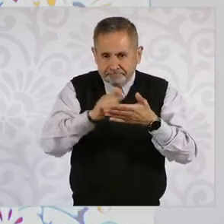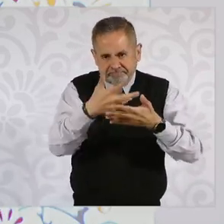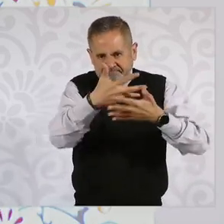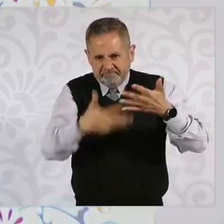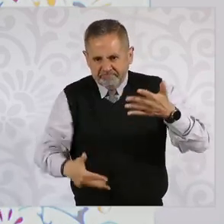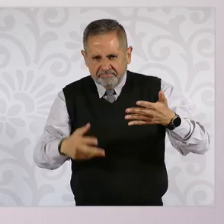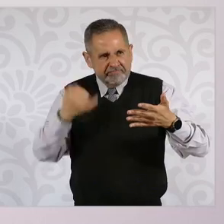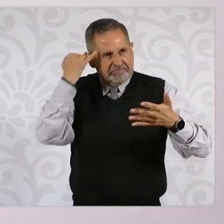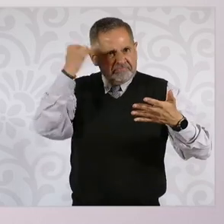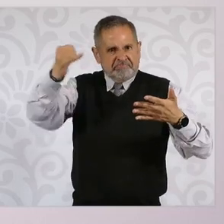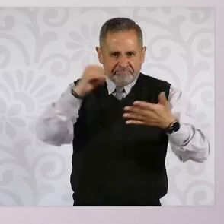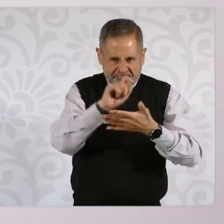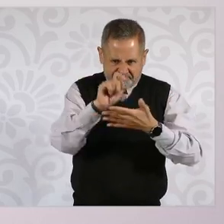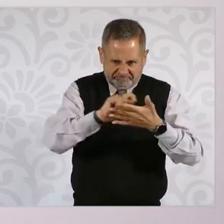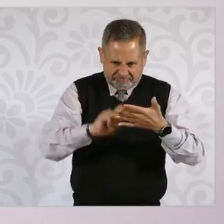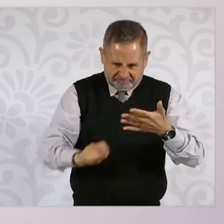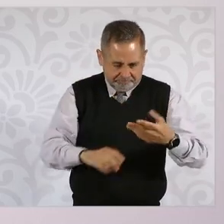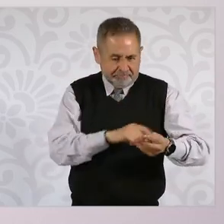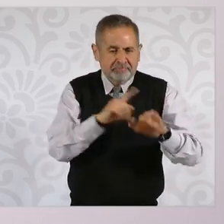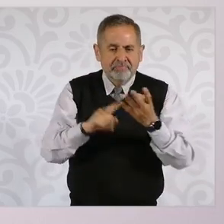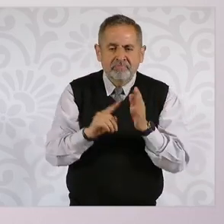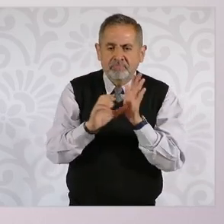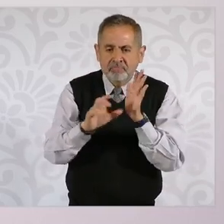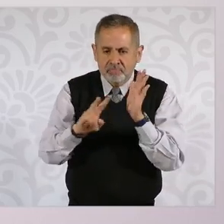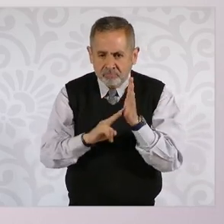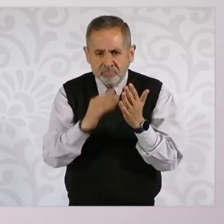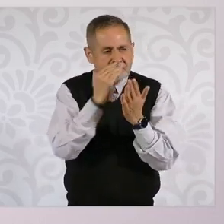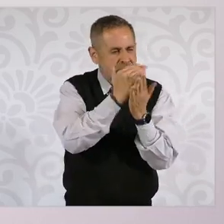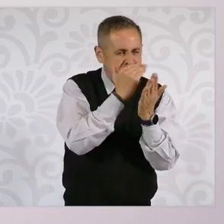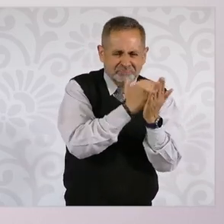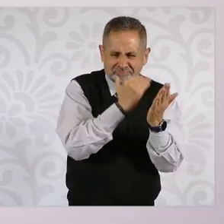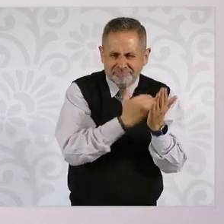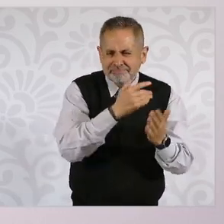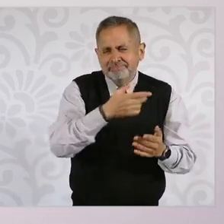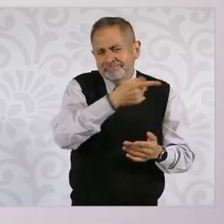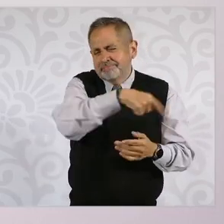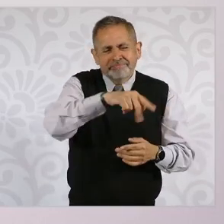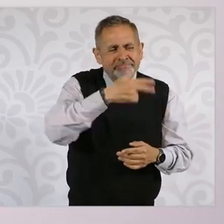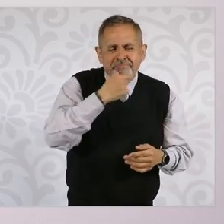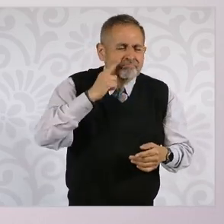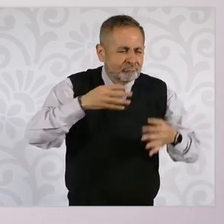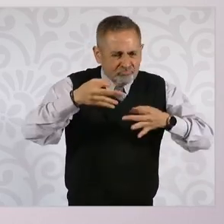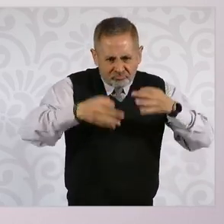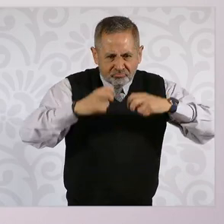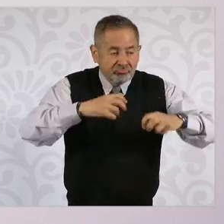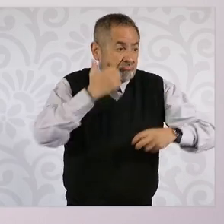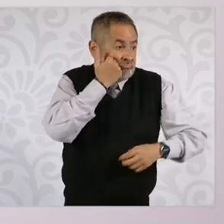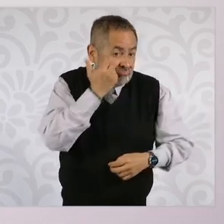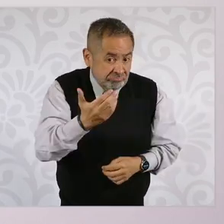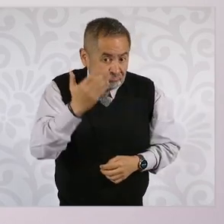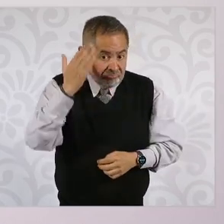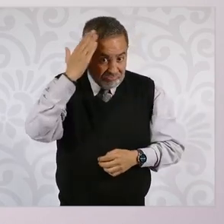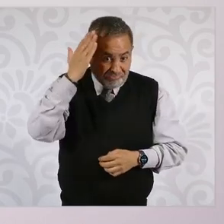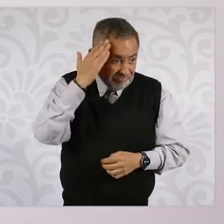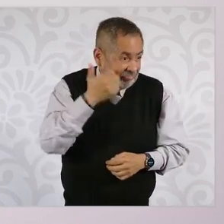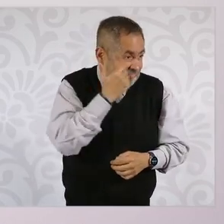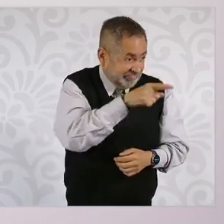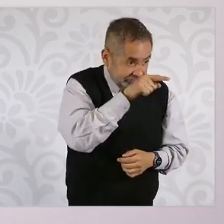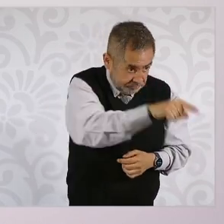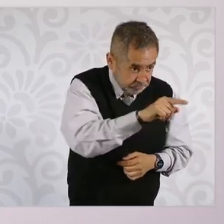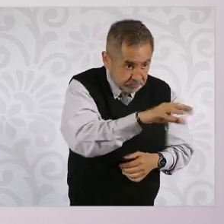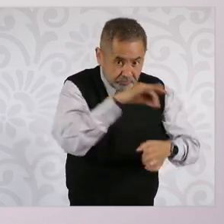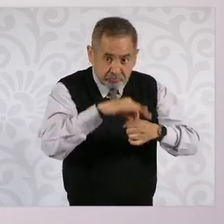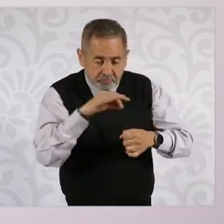currículum. En el caso de magistradas, magistrados, ministras, ministros, tienen que tener un antecedente de